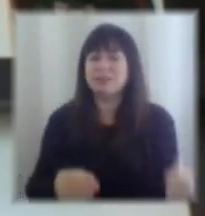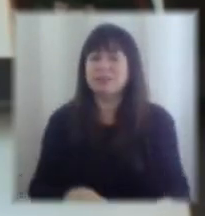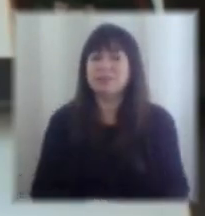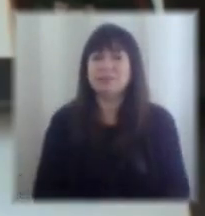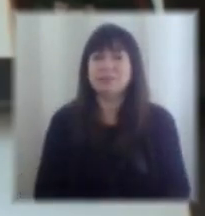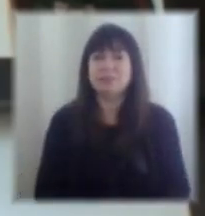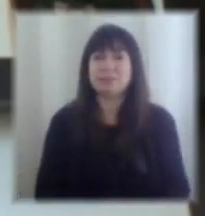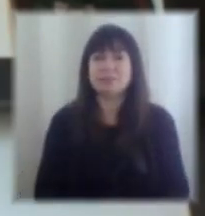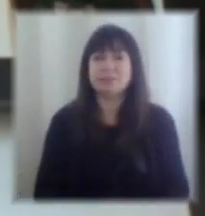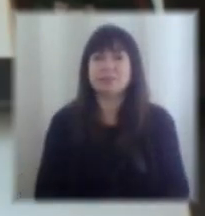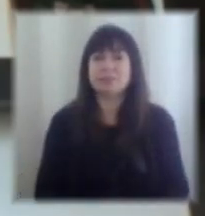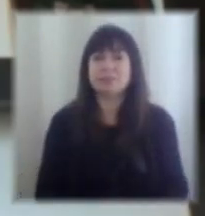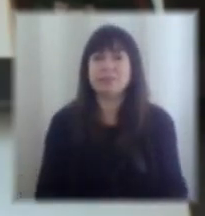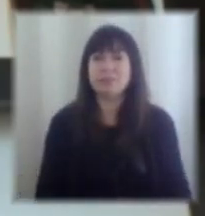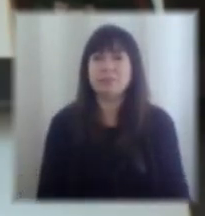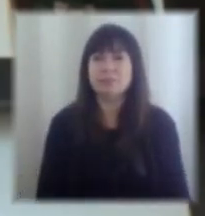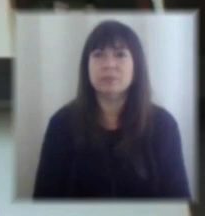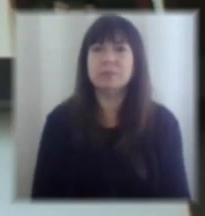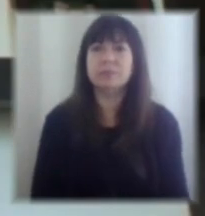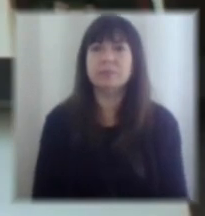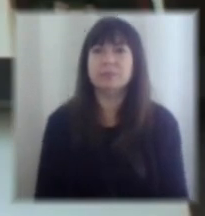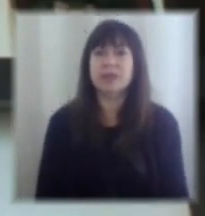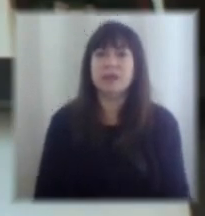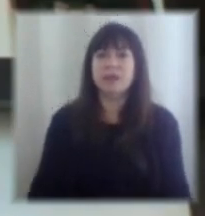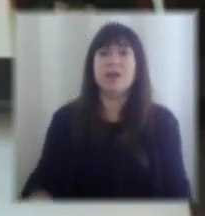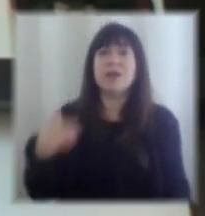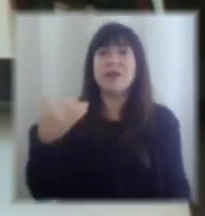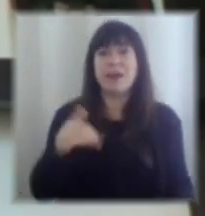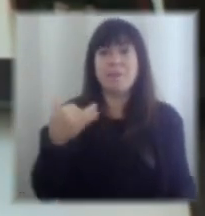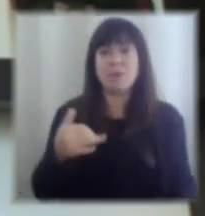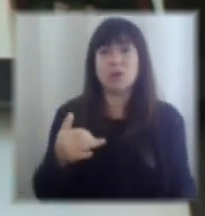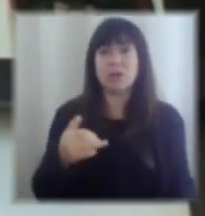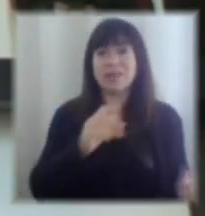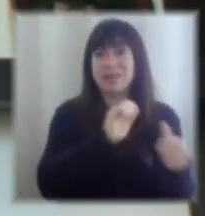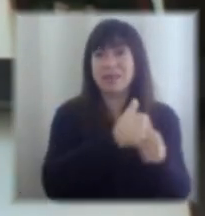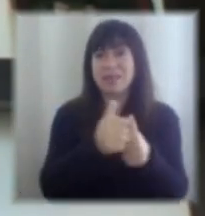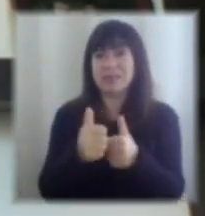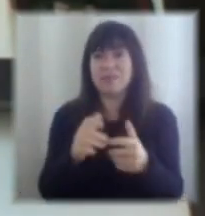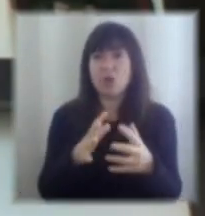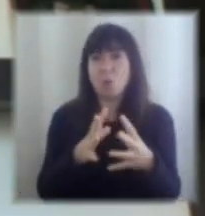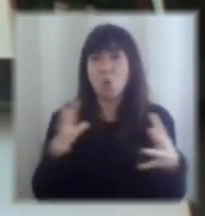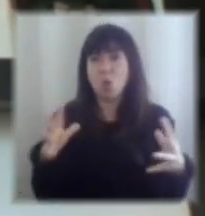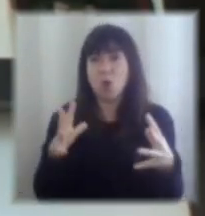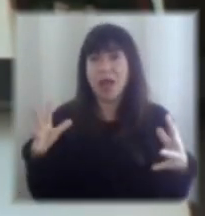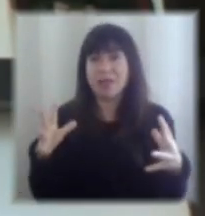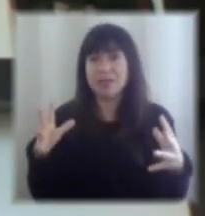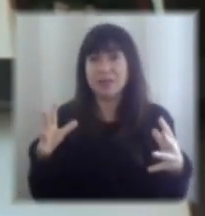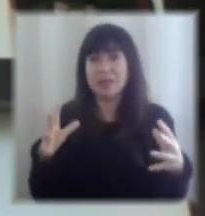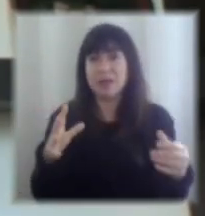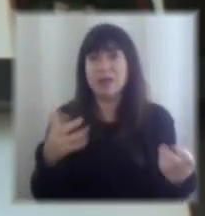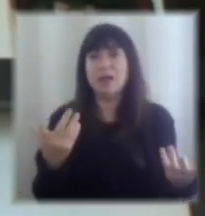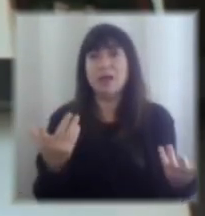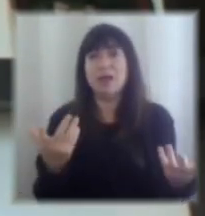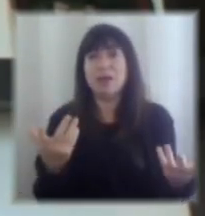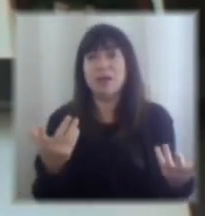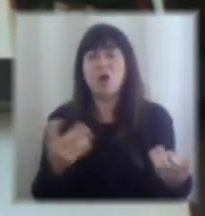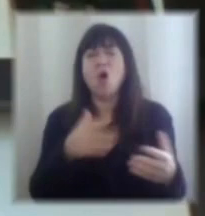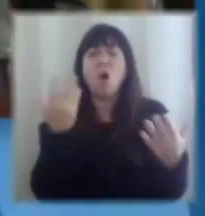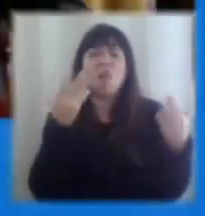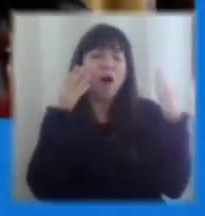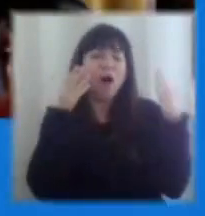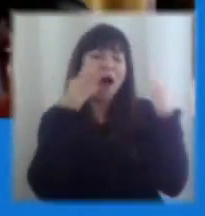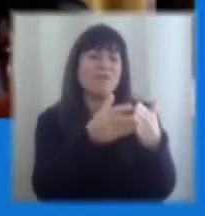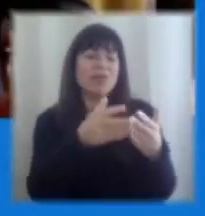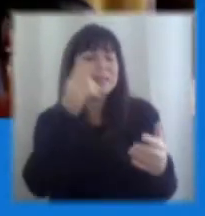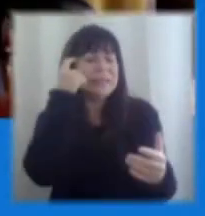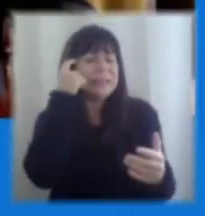bueno eso va ser va a ser fundamental un desafío gigantesco esto cuesta cuesta pensar por donde uno lo aborda pero sabemos que vamos a